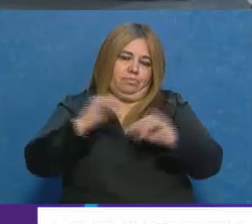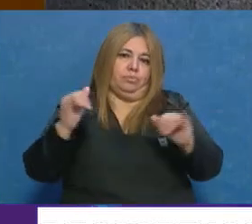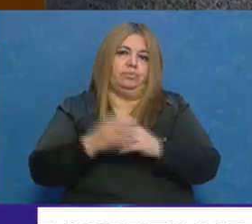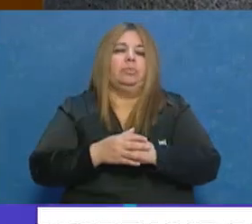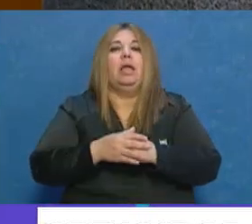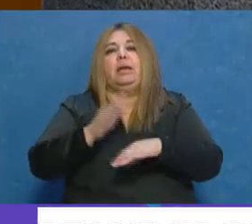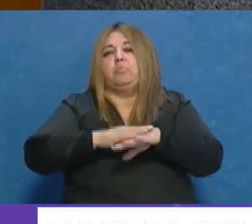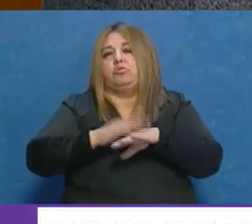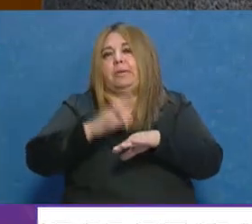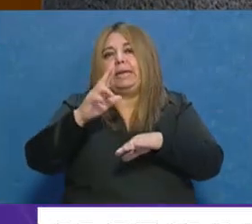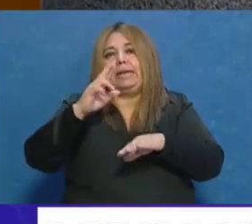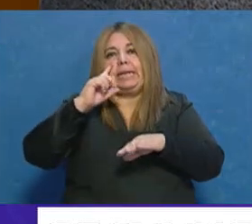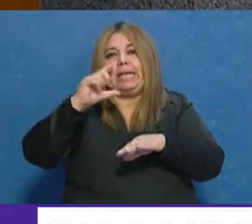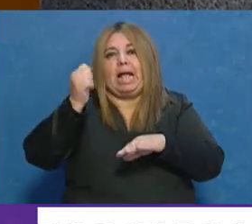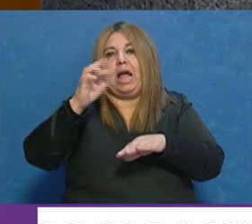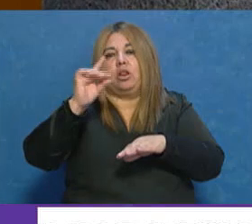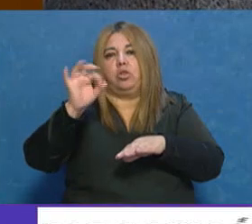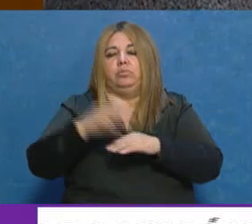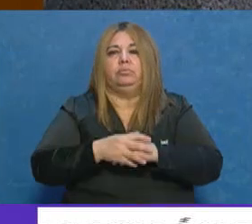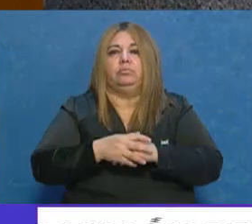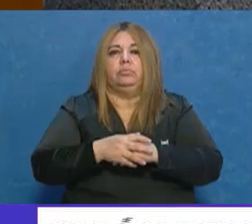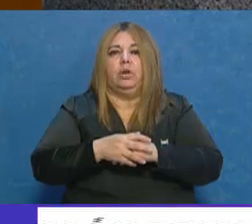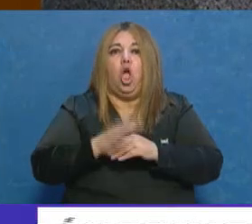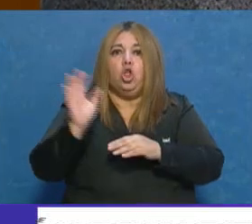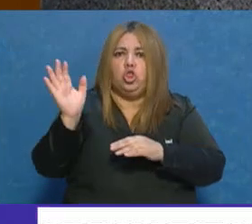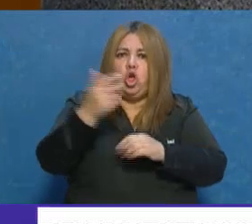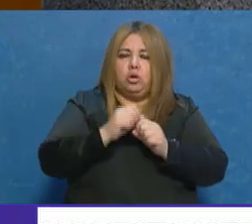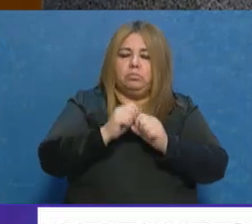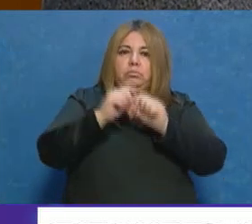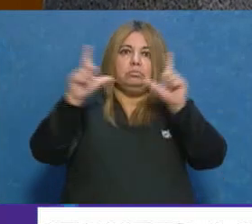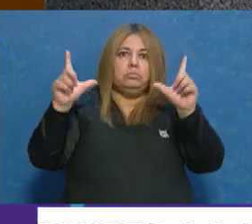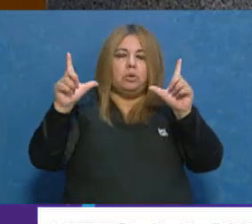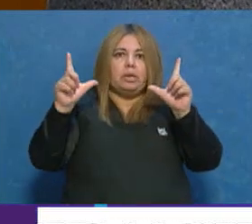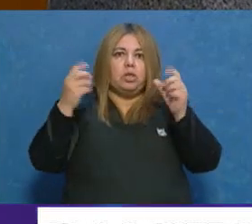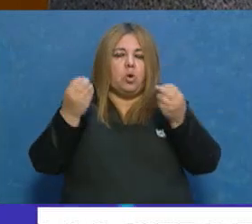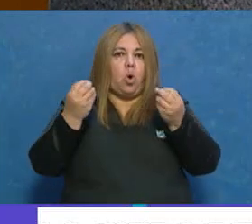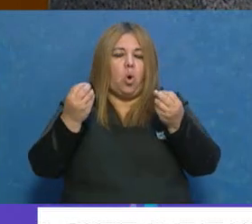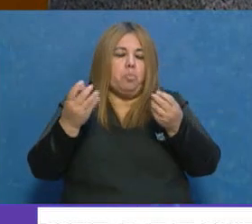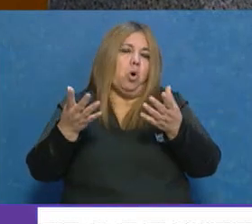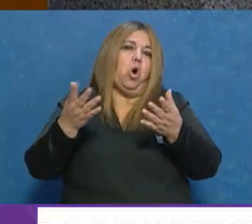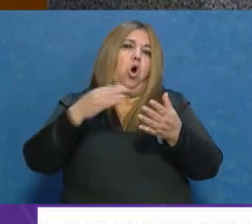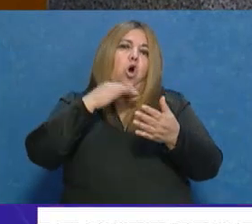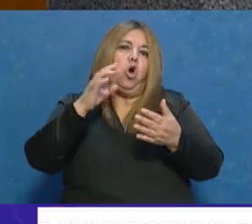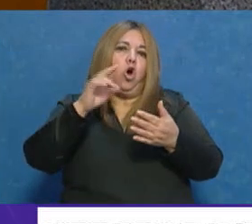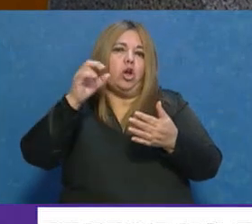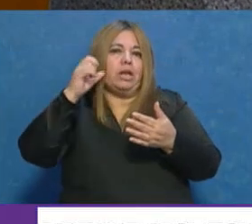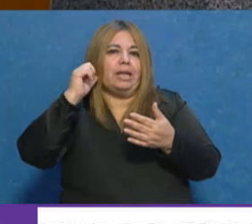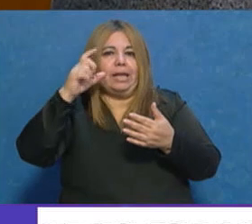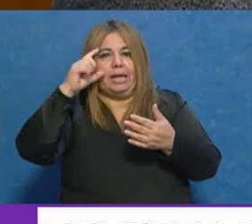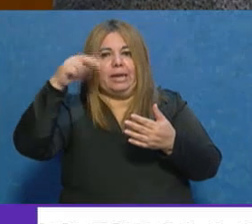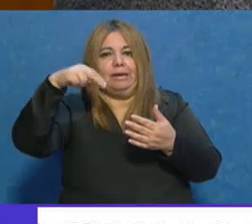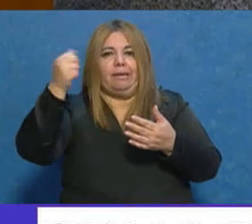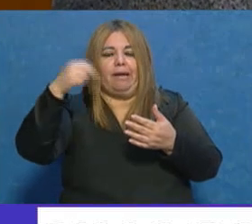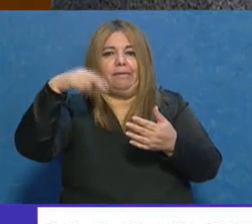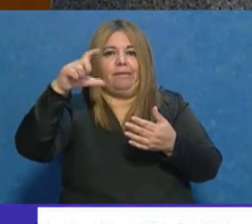Efectivamente, sorprendió a todos esta renuncia de Jorge Nanclares porque no se esperaba, no se